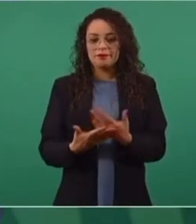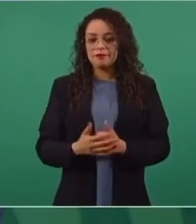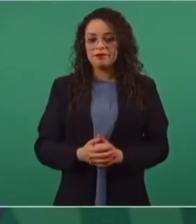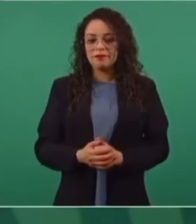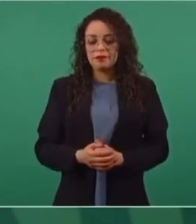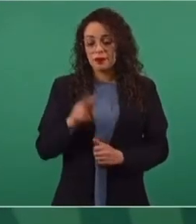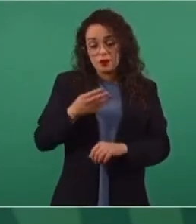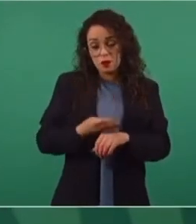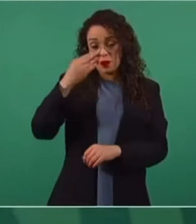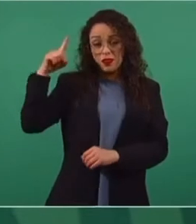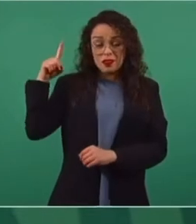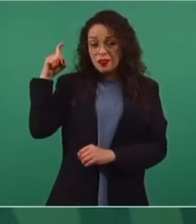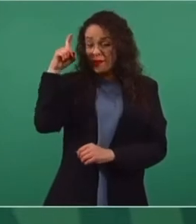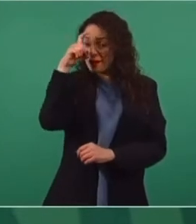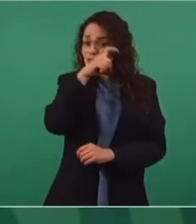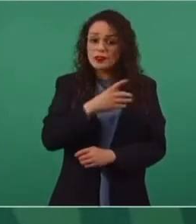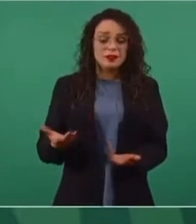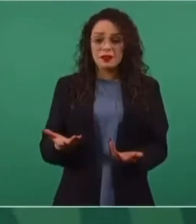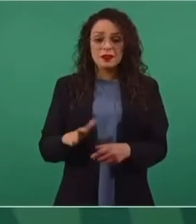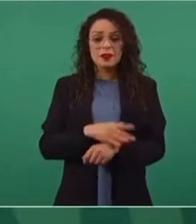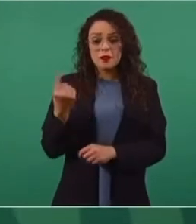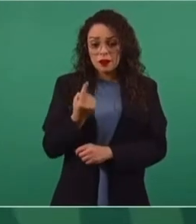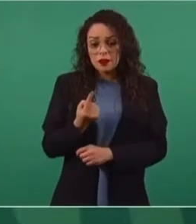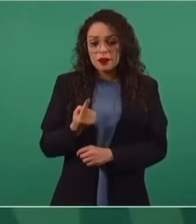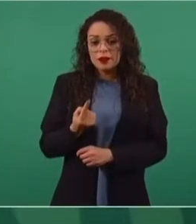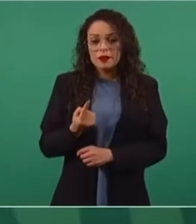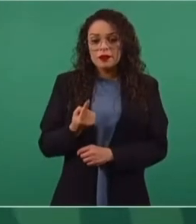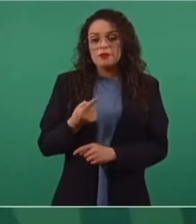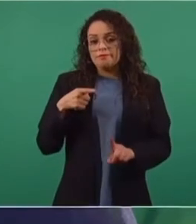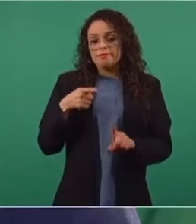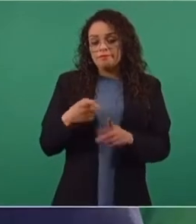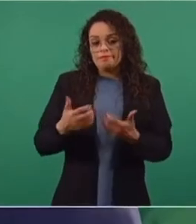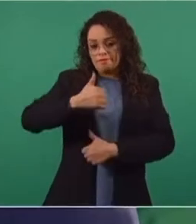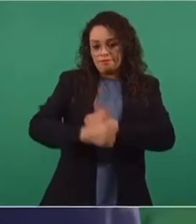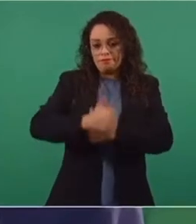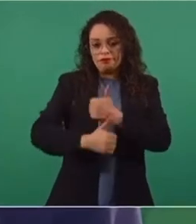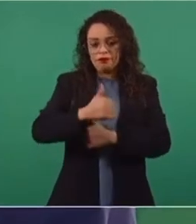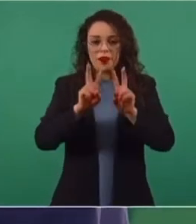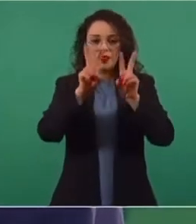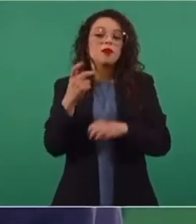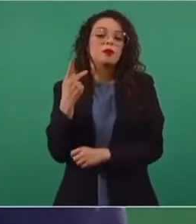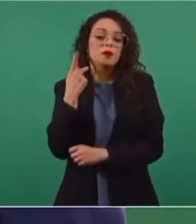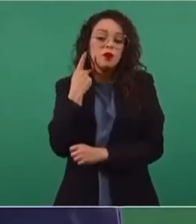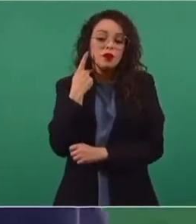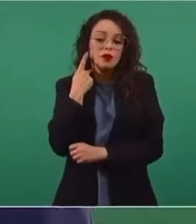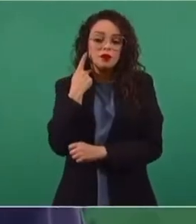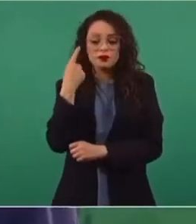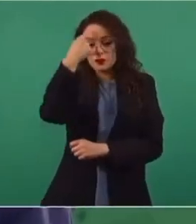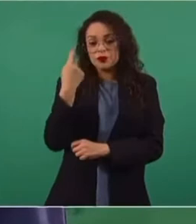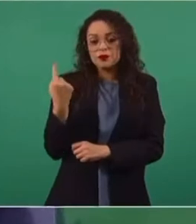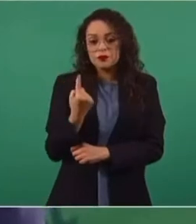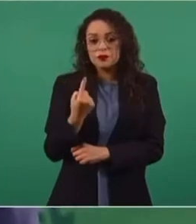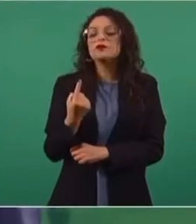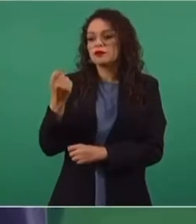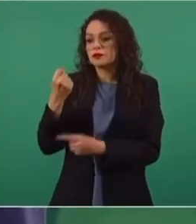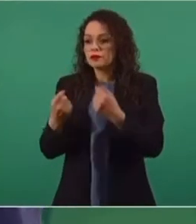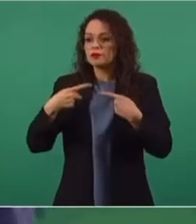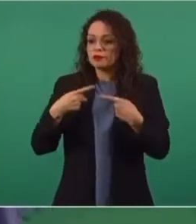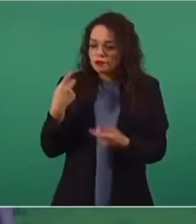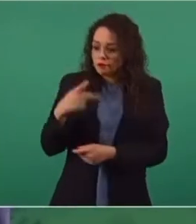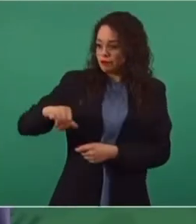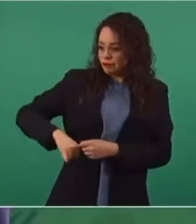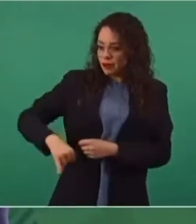complica porque se trata de una contienda política, hay intereses y también los medios,